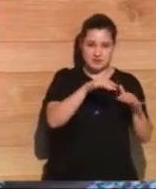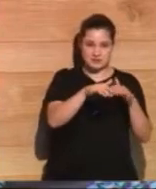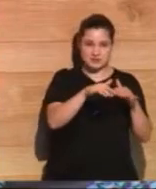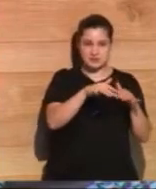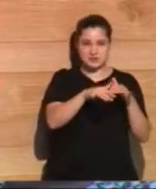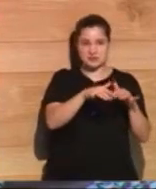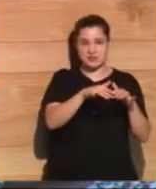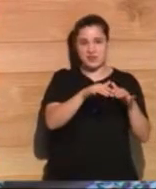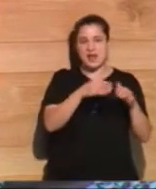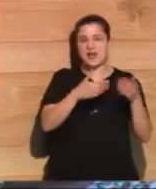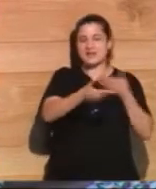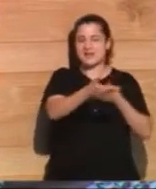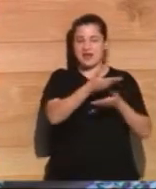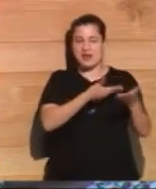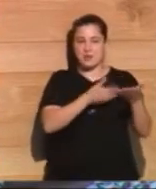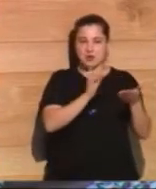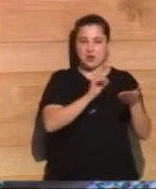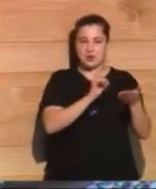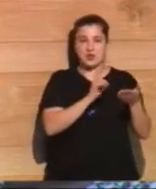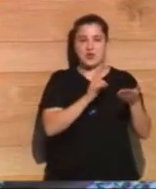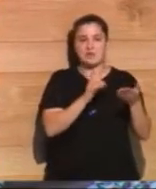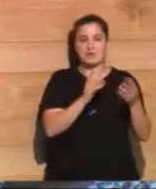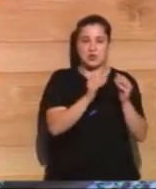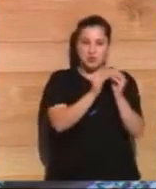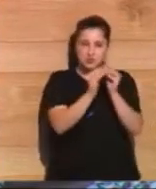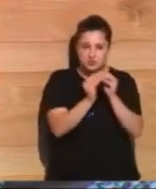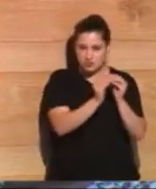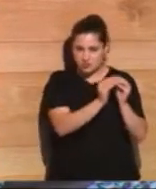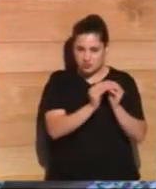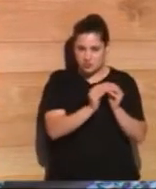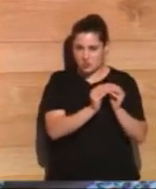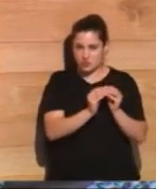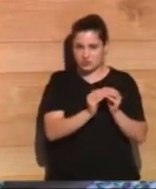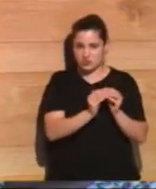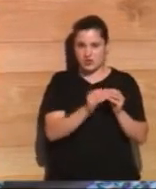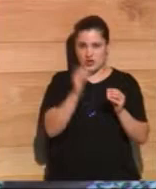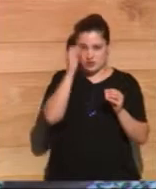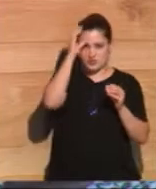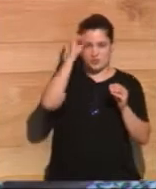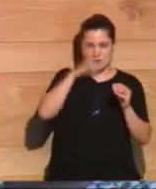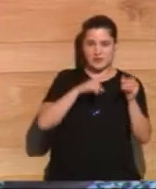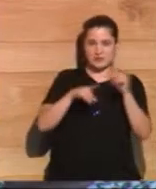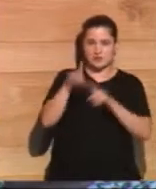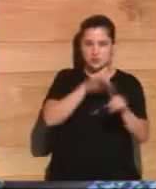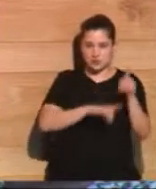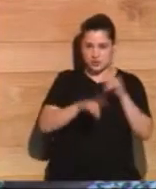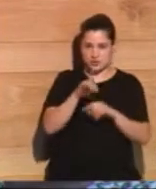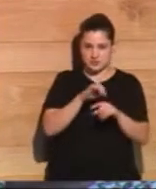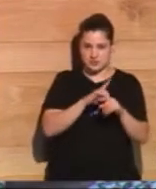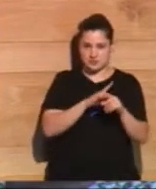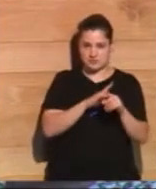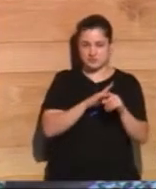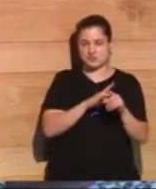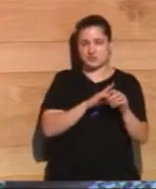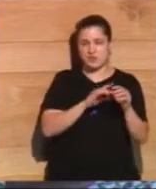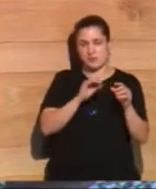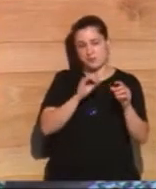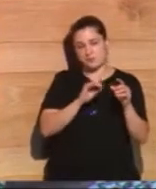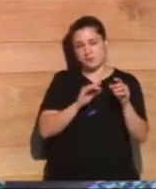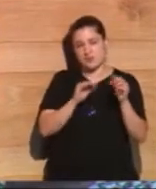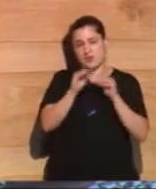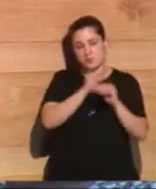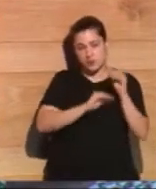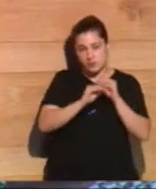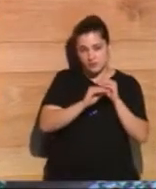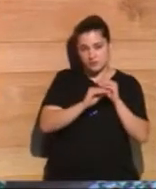freiriano de intercambios, sino de construcción del conocimiento y de las soluciones vinculadas a los problemas. Por lo tanto,